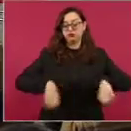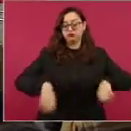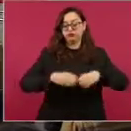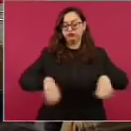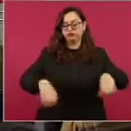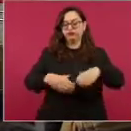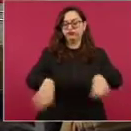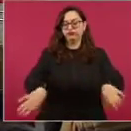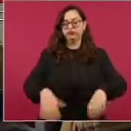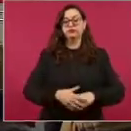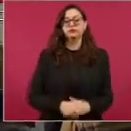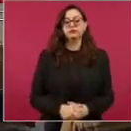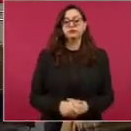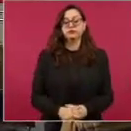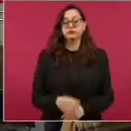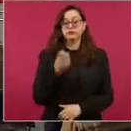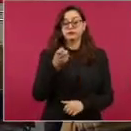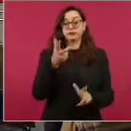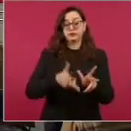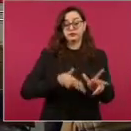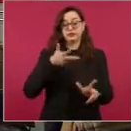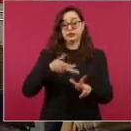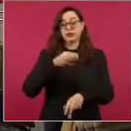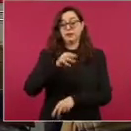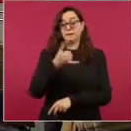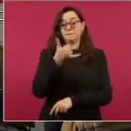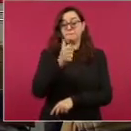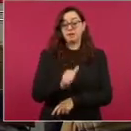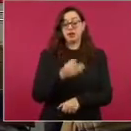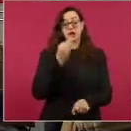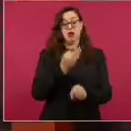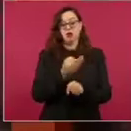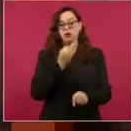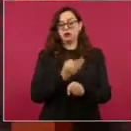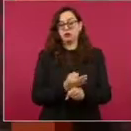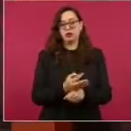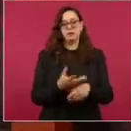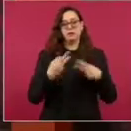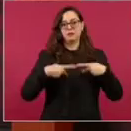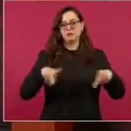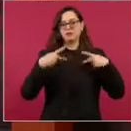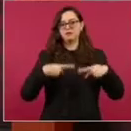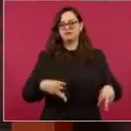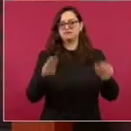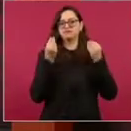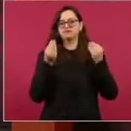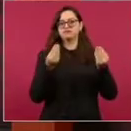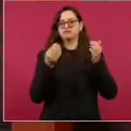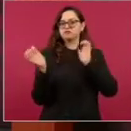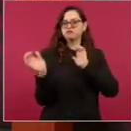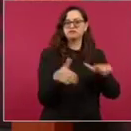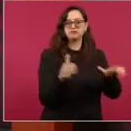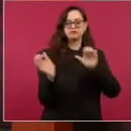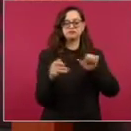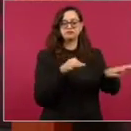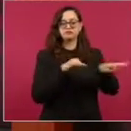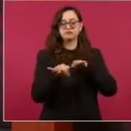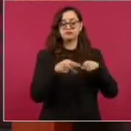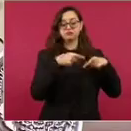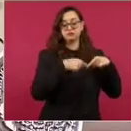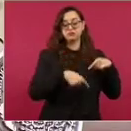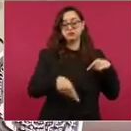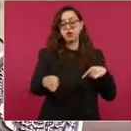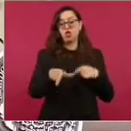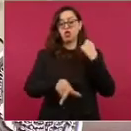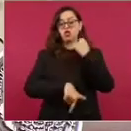Desde luego, la obra del tren Maya es actualmente la principal generadora de empleo en el sureste, tan solo en el tramo 1 hay más